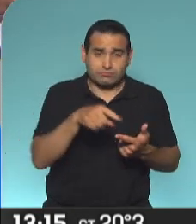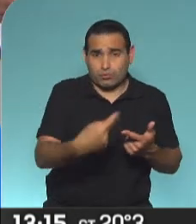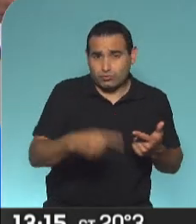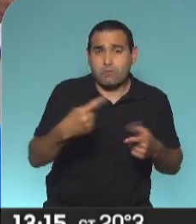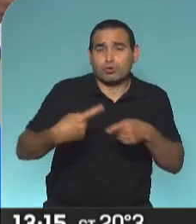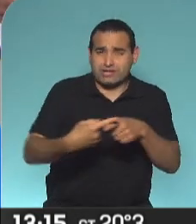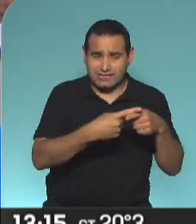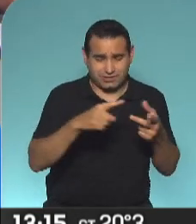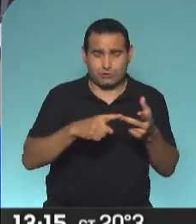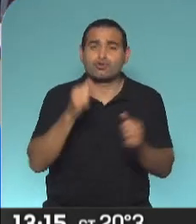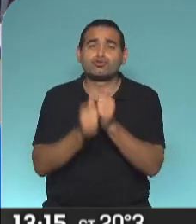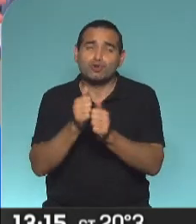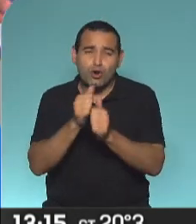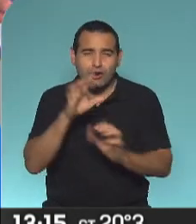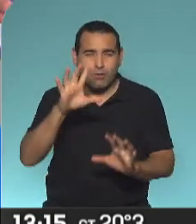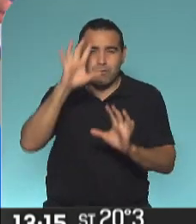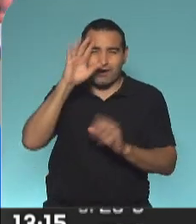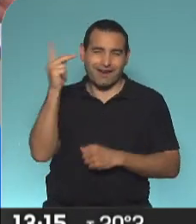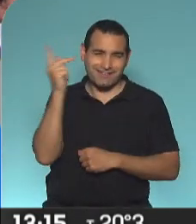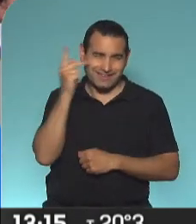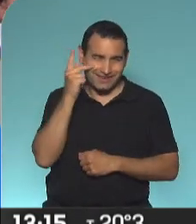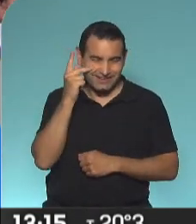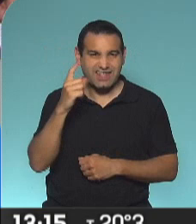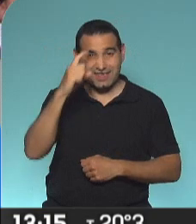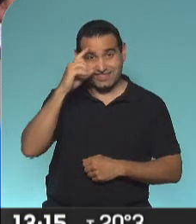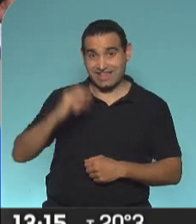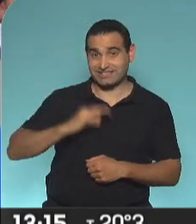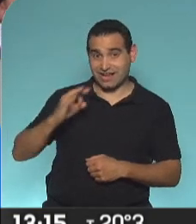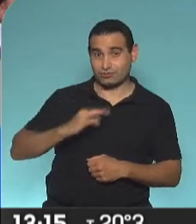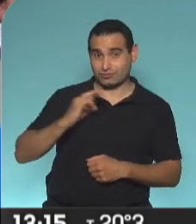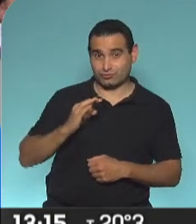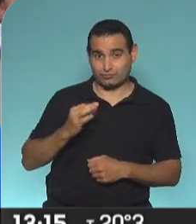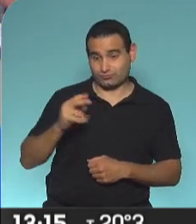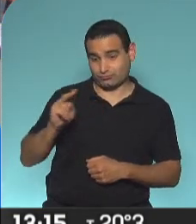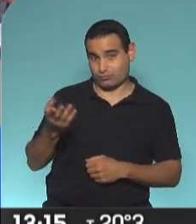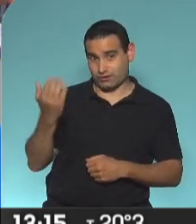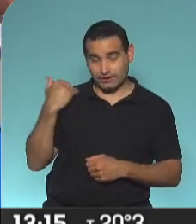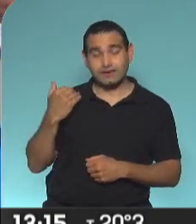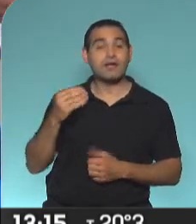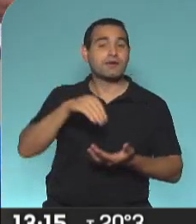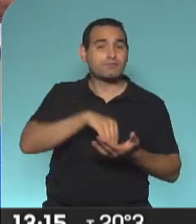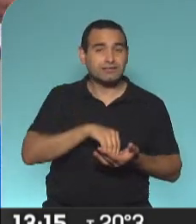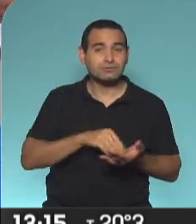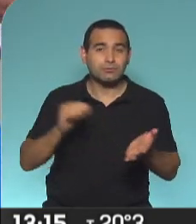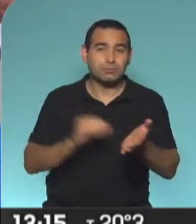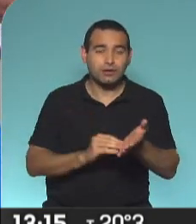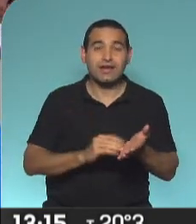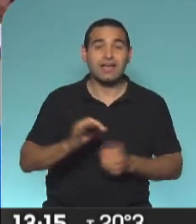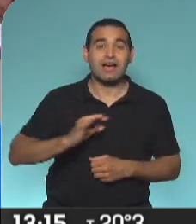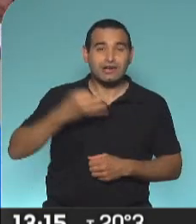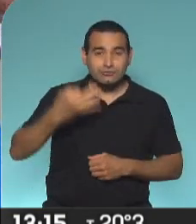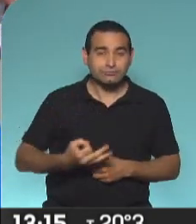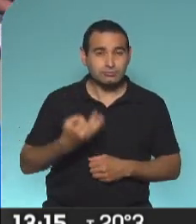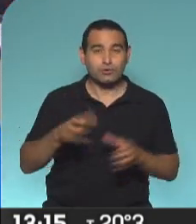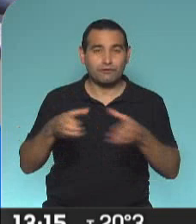lo histórico, recordando a Néstor Kirchner, los diez años de su muerte, y también el año que se cumple del triunfo del